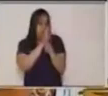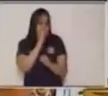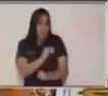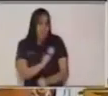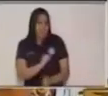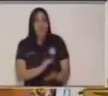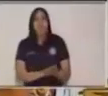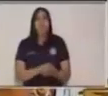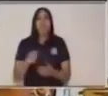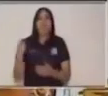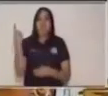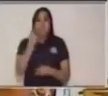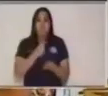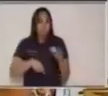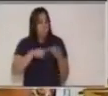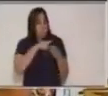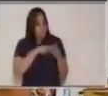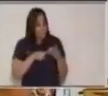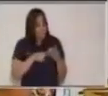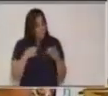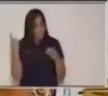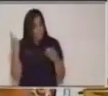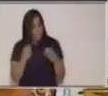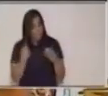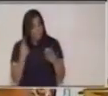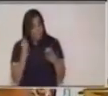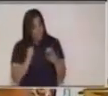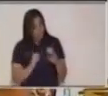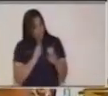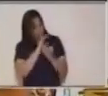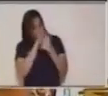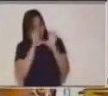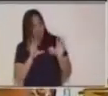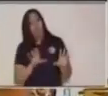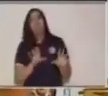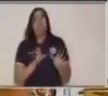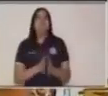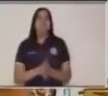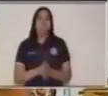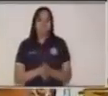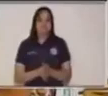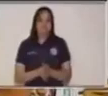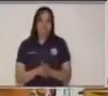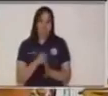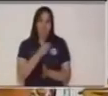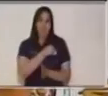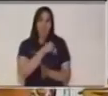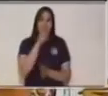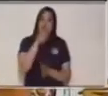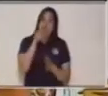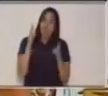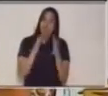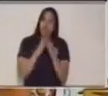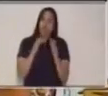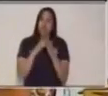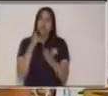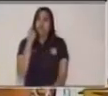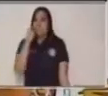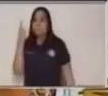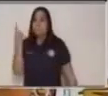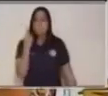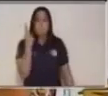estos tres partes, claras en nuestra mente, quiero que en casa busques